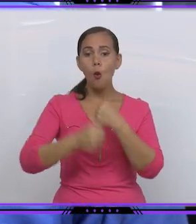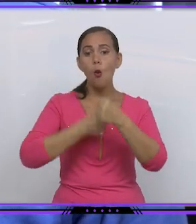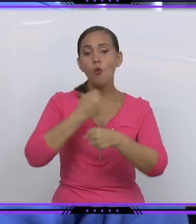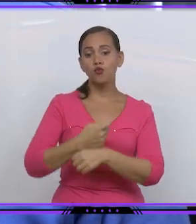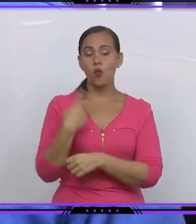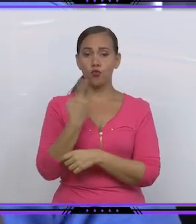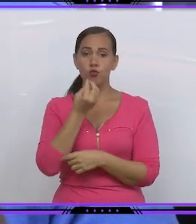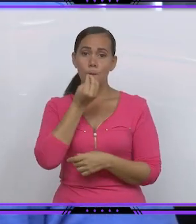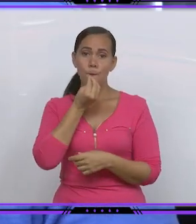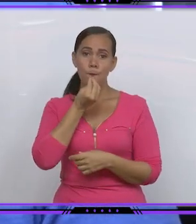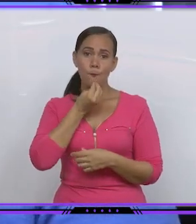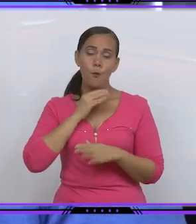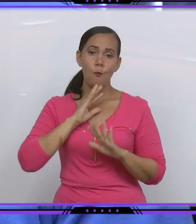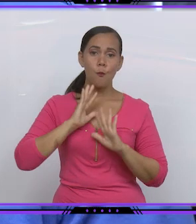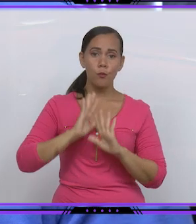tener